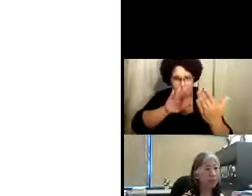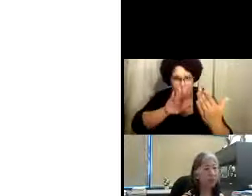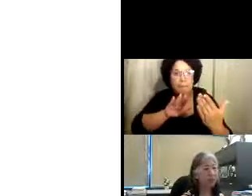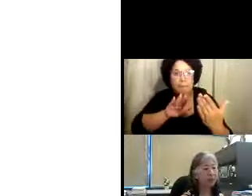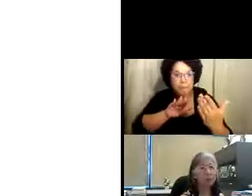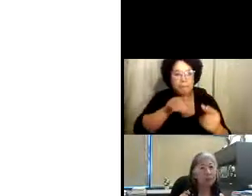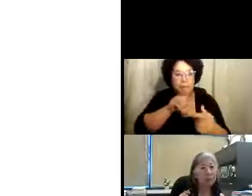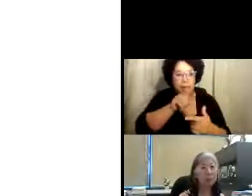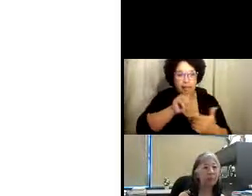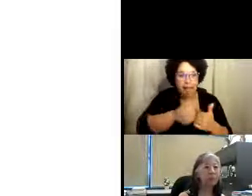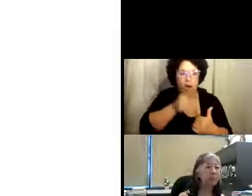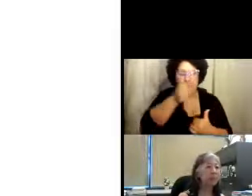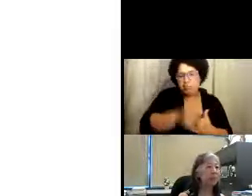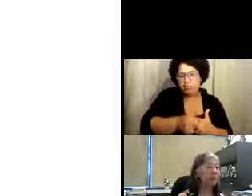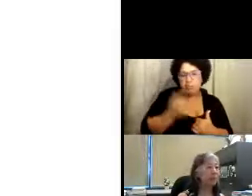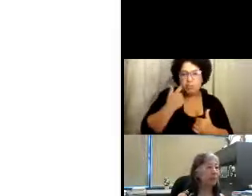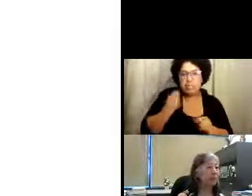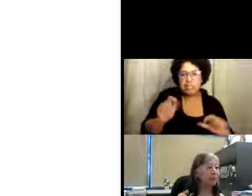Público de Salud.